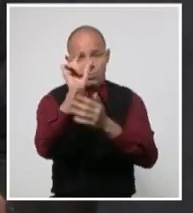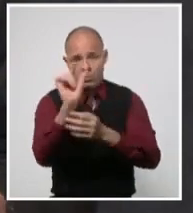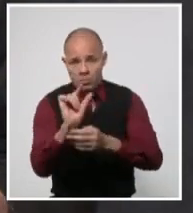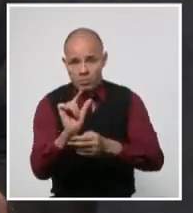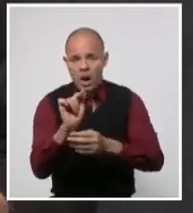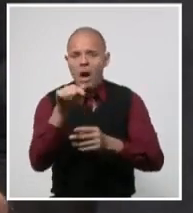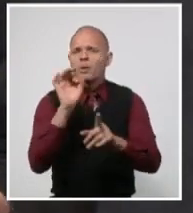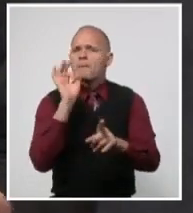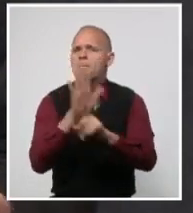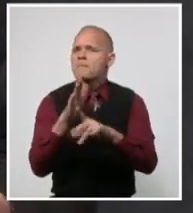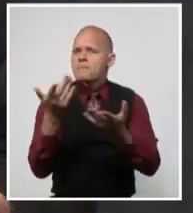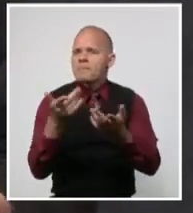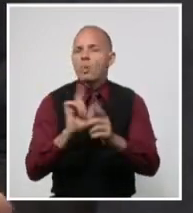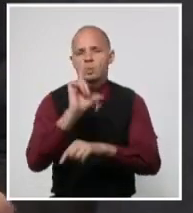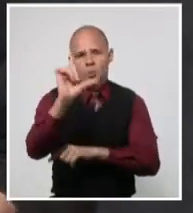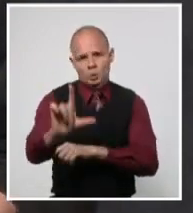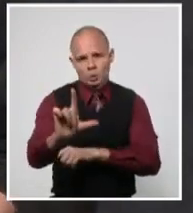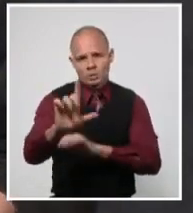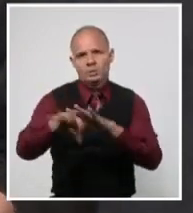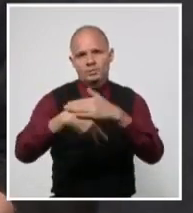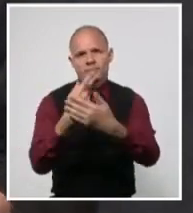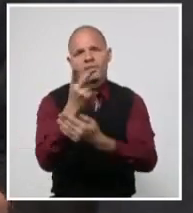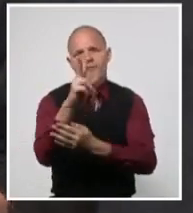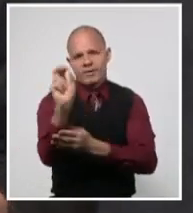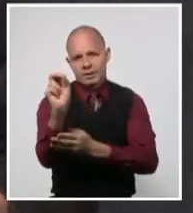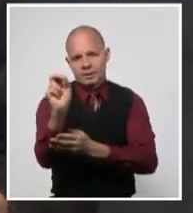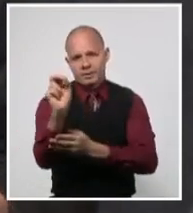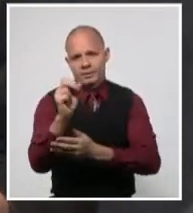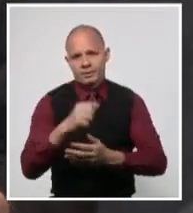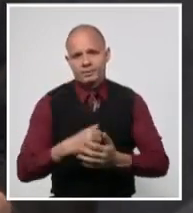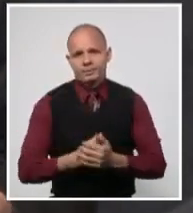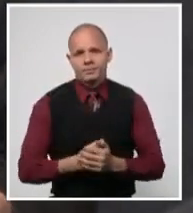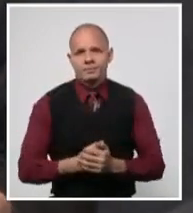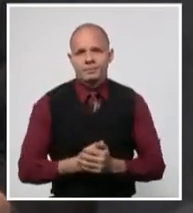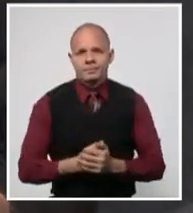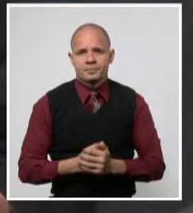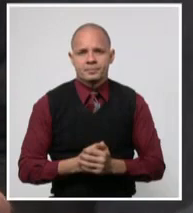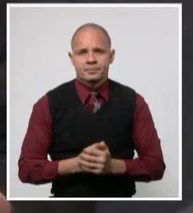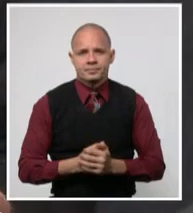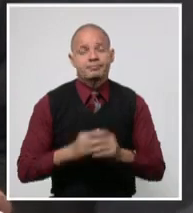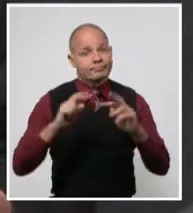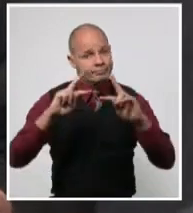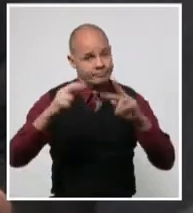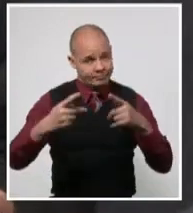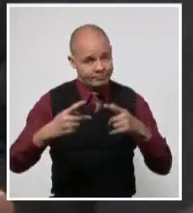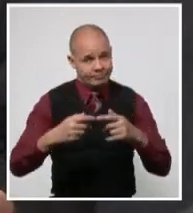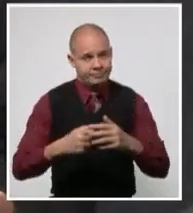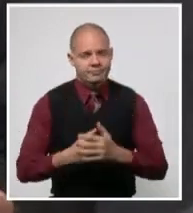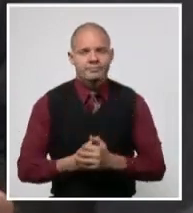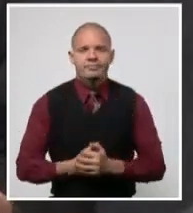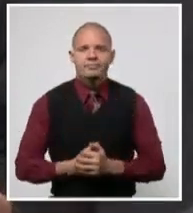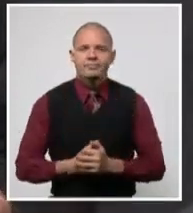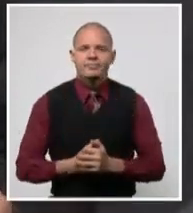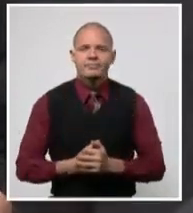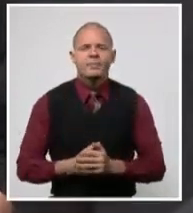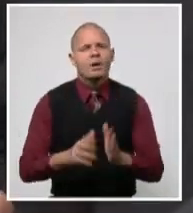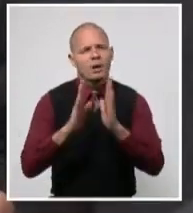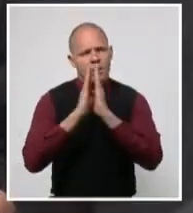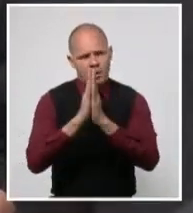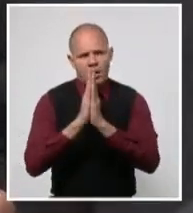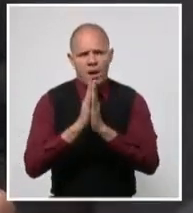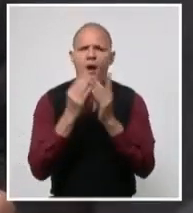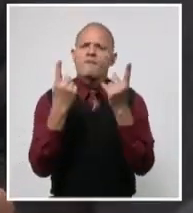partir del próximo lunes 20 de julio. Reiteramos la necesidad de mantener